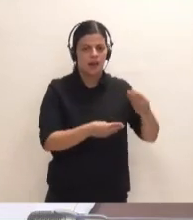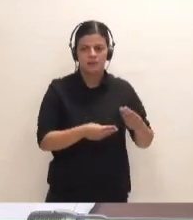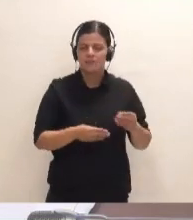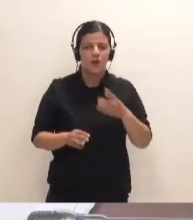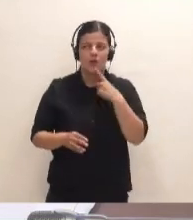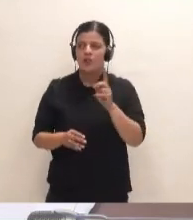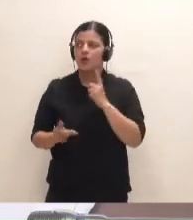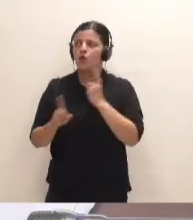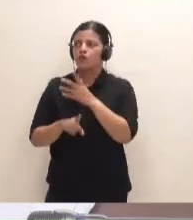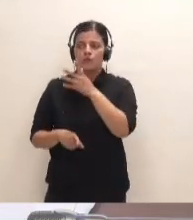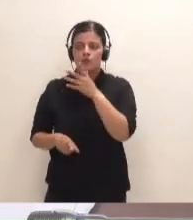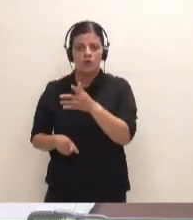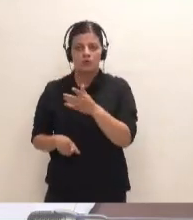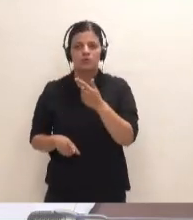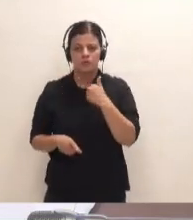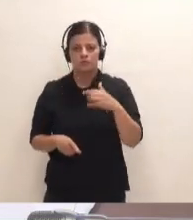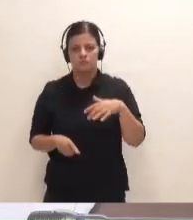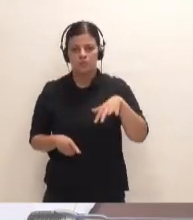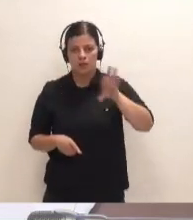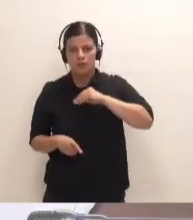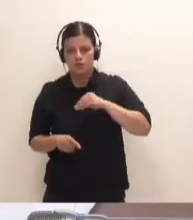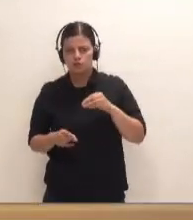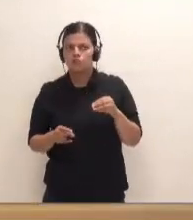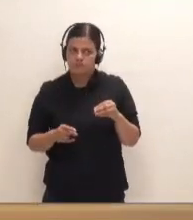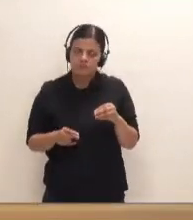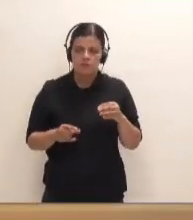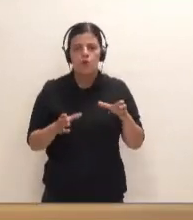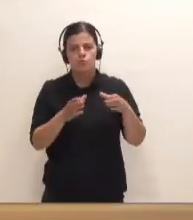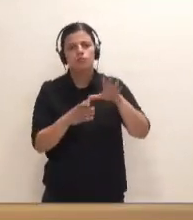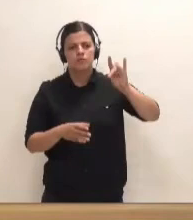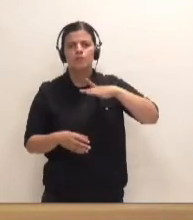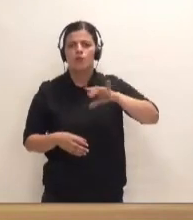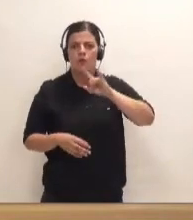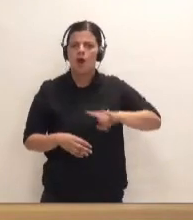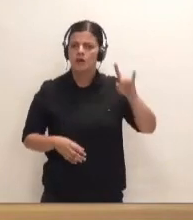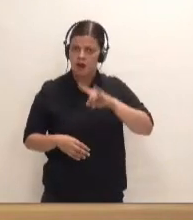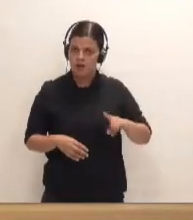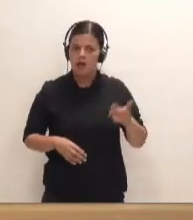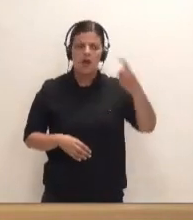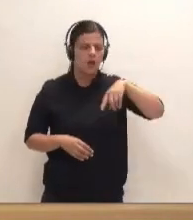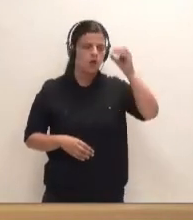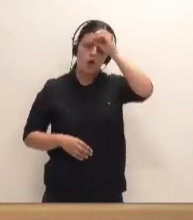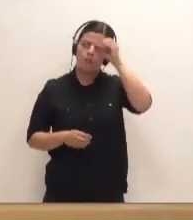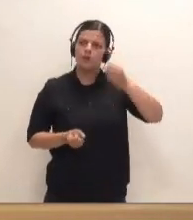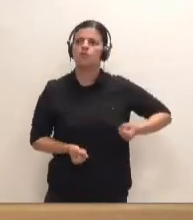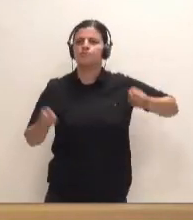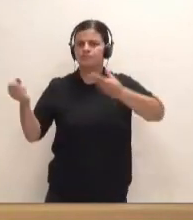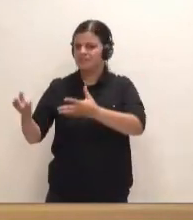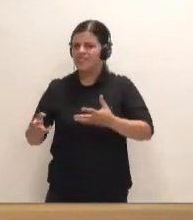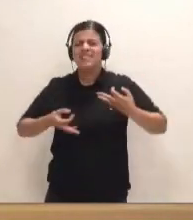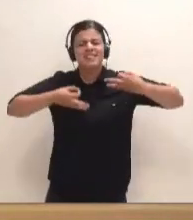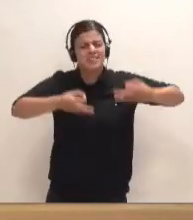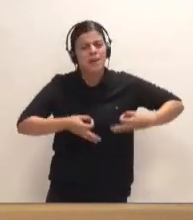en contra, puedo entender al grupo de Si Podemos Canarias. Ellos han planteado una posición desde el minuto uno con respecto a este asunto.